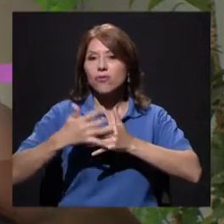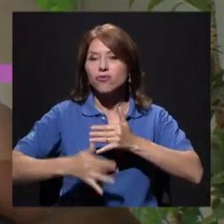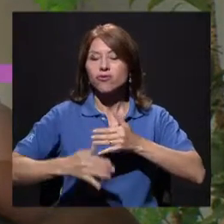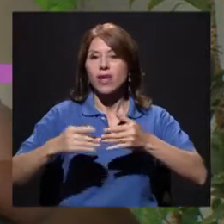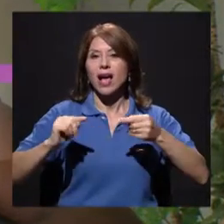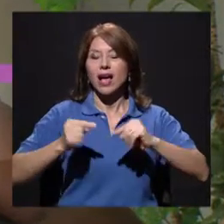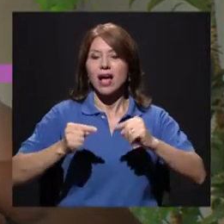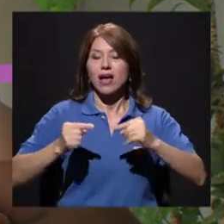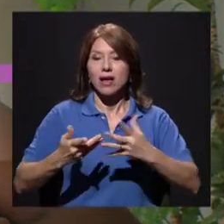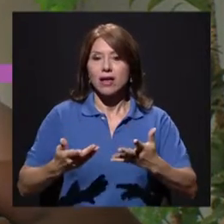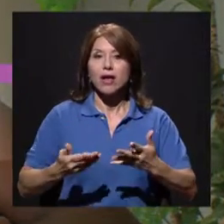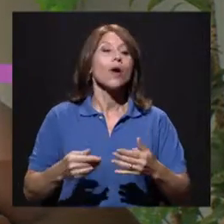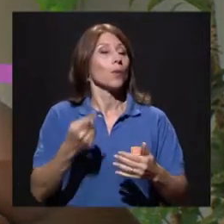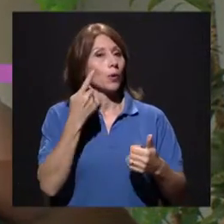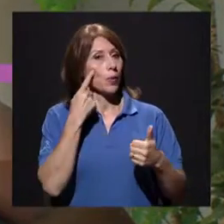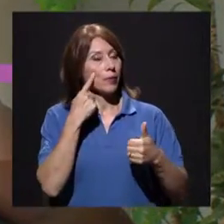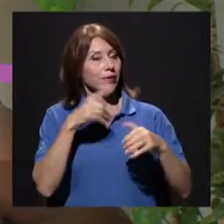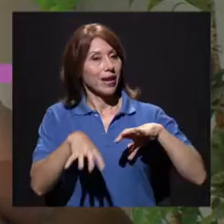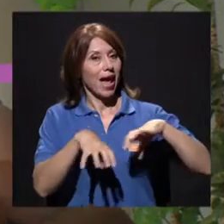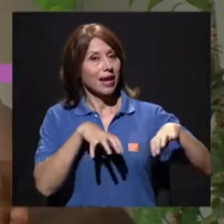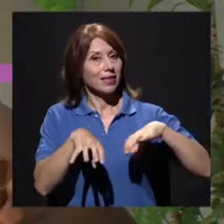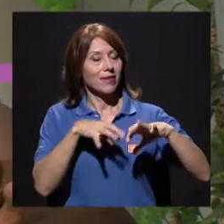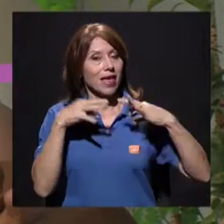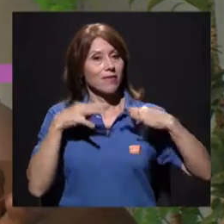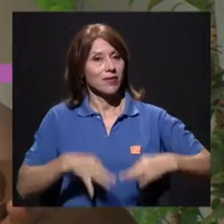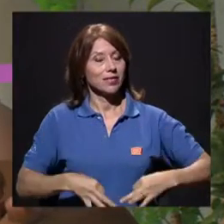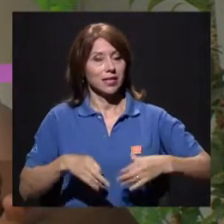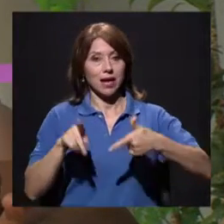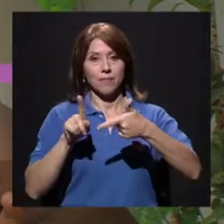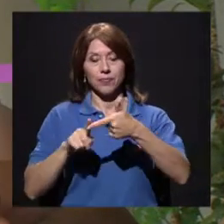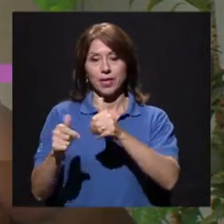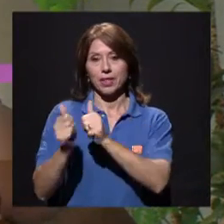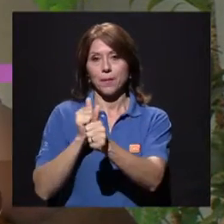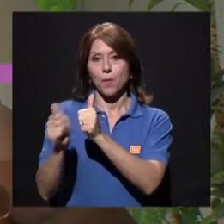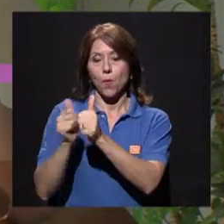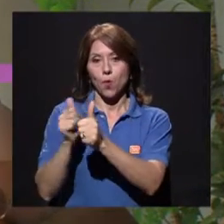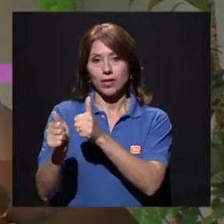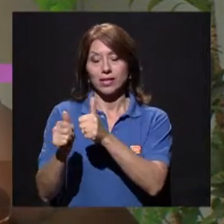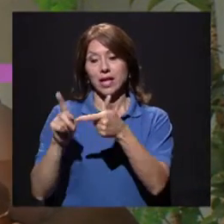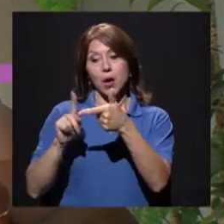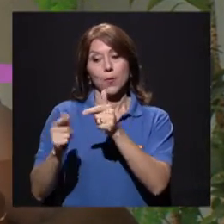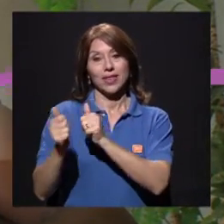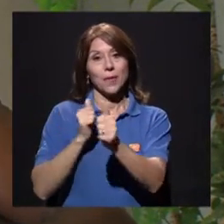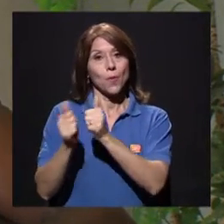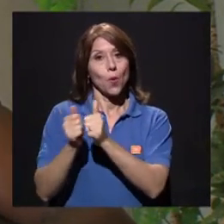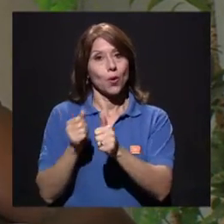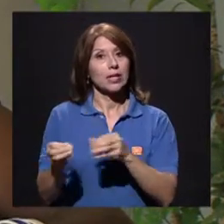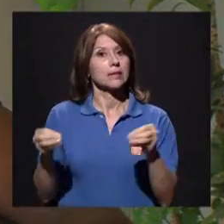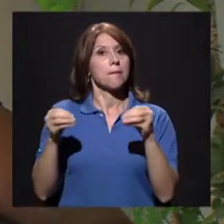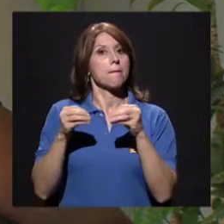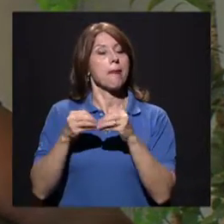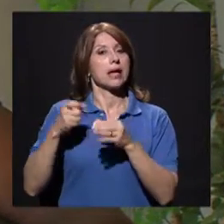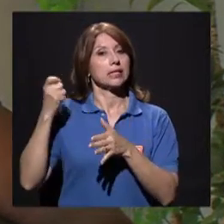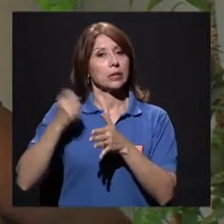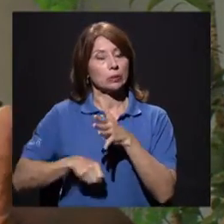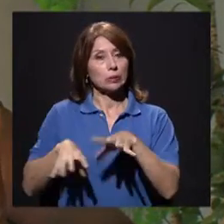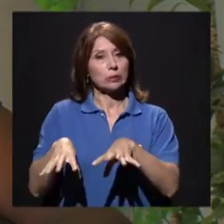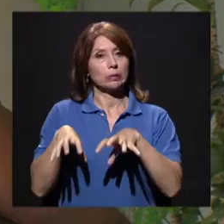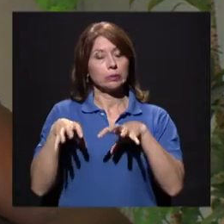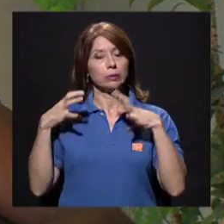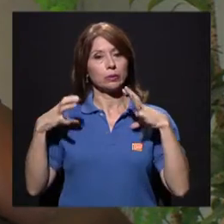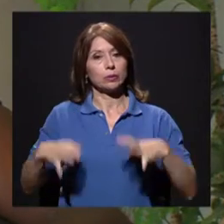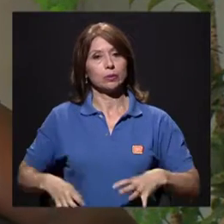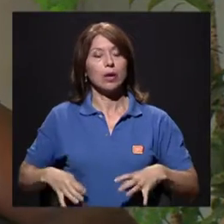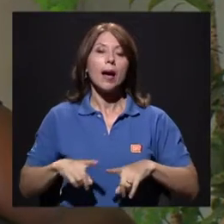actividad física y lo que es la parte de deporte, ¿verdad? Porque la parte deportiva involucra un poquito más de estrés al